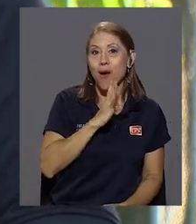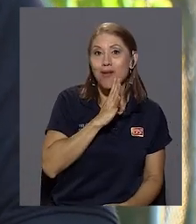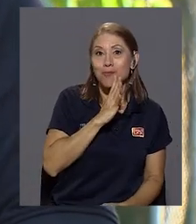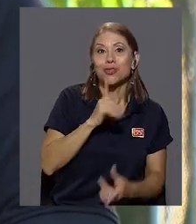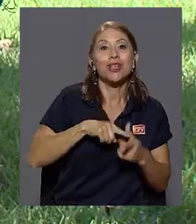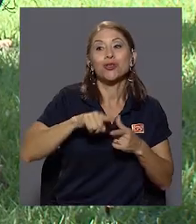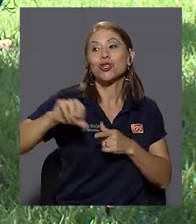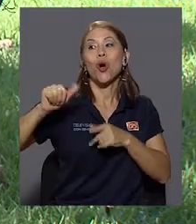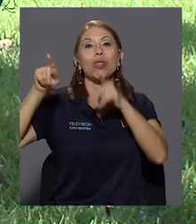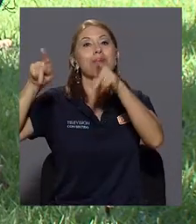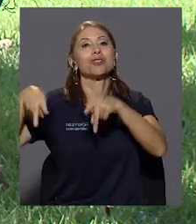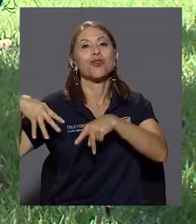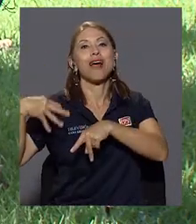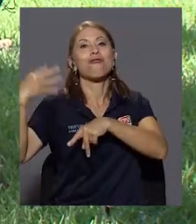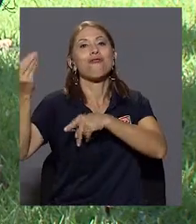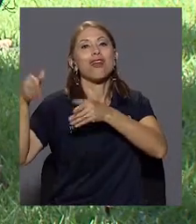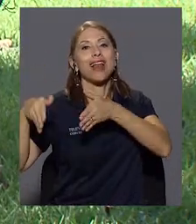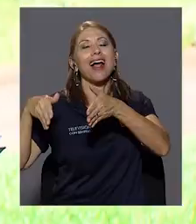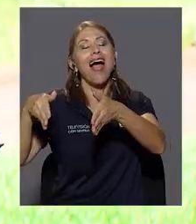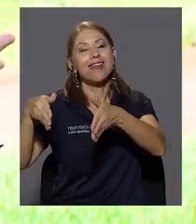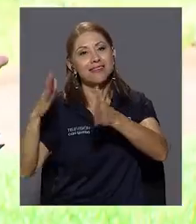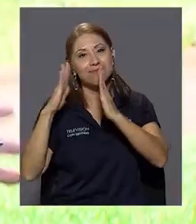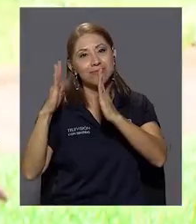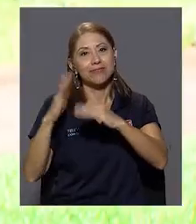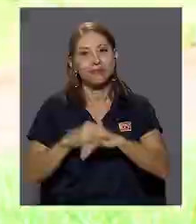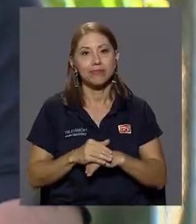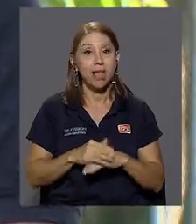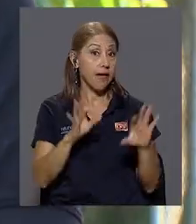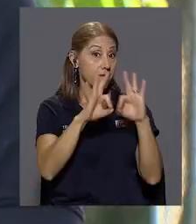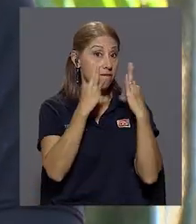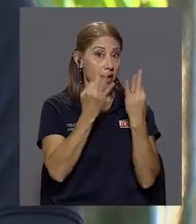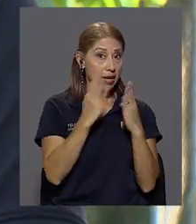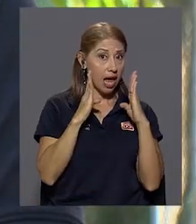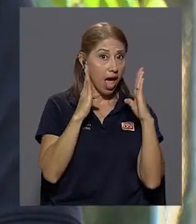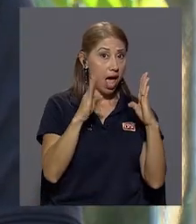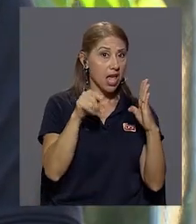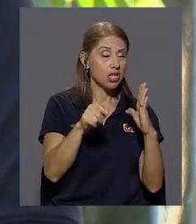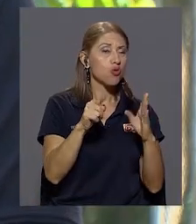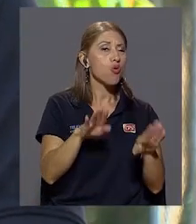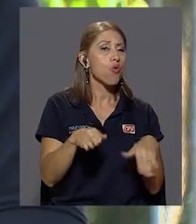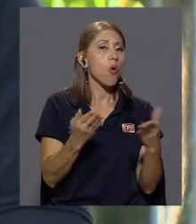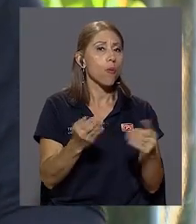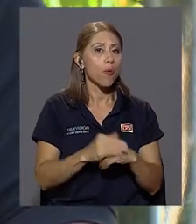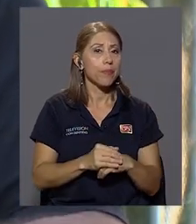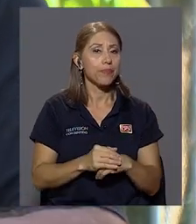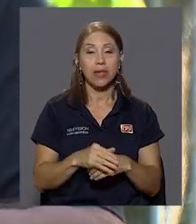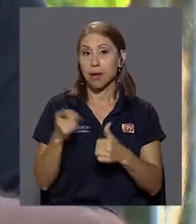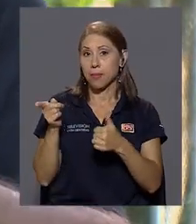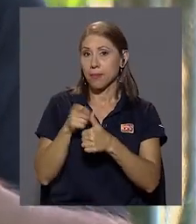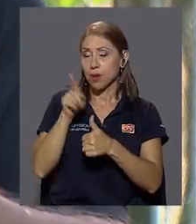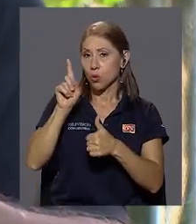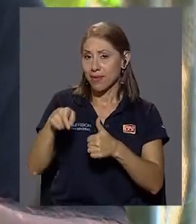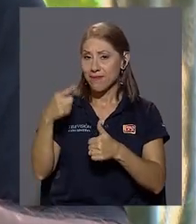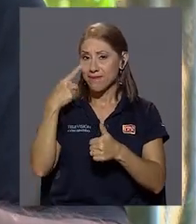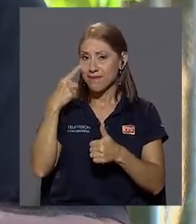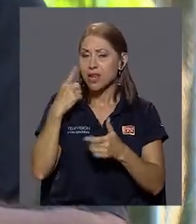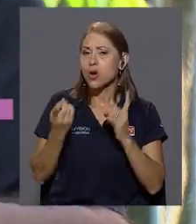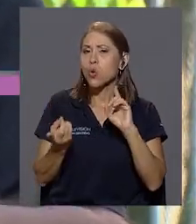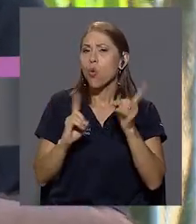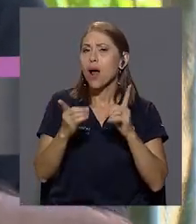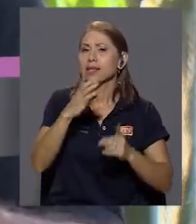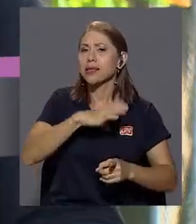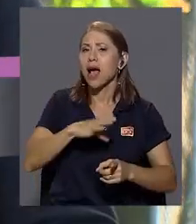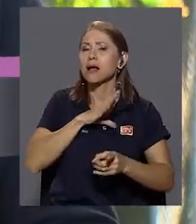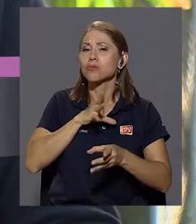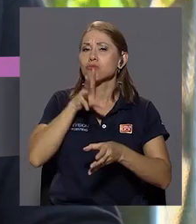más en la calle. ¿Cómo puede la familia abordar esta situación? Primero que nada es revisar qué factores pueden estar